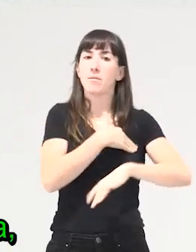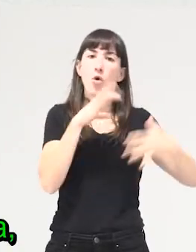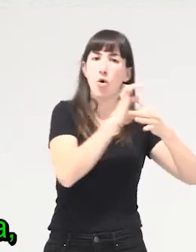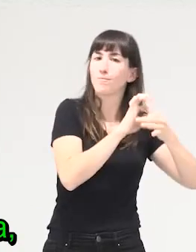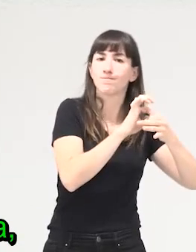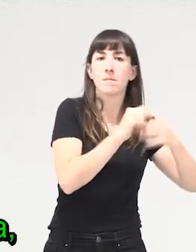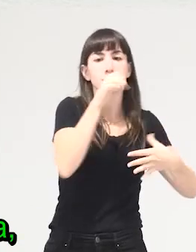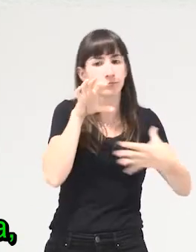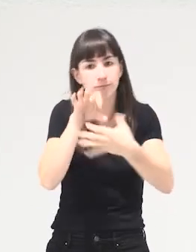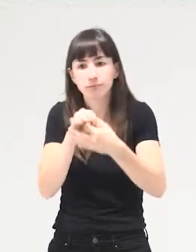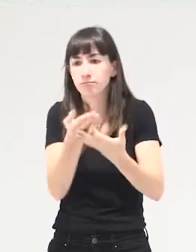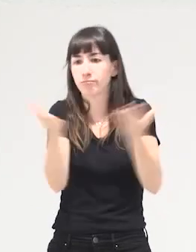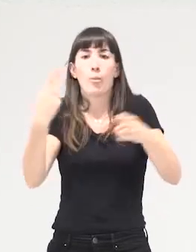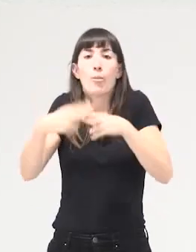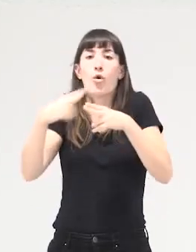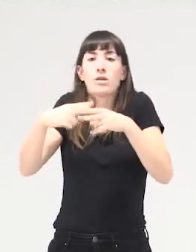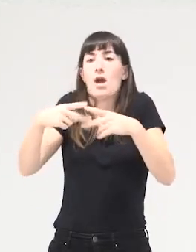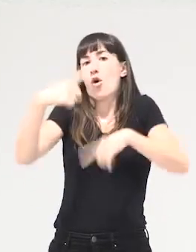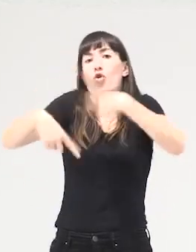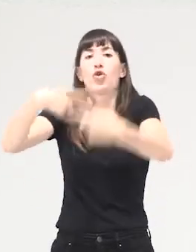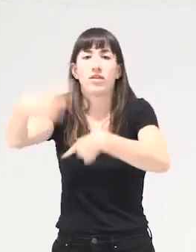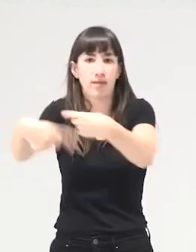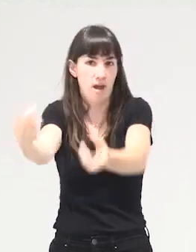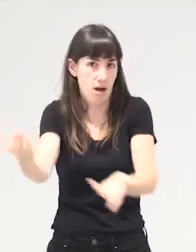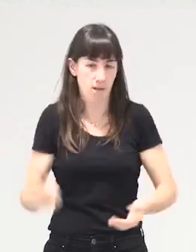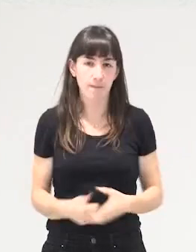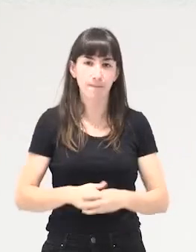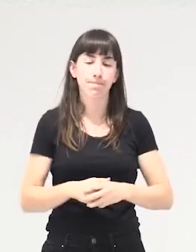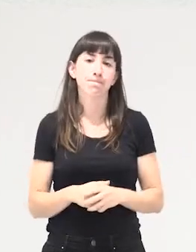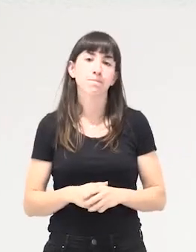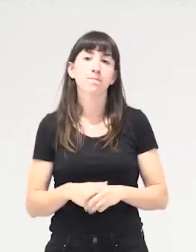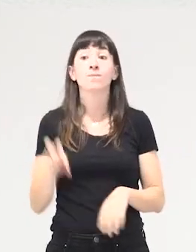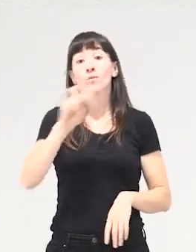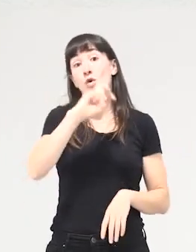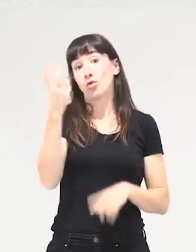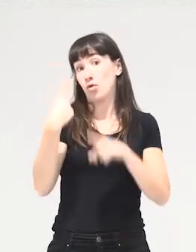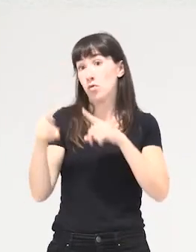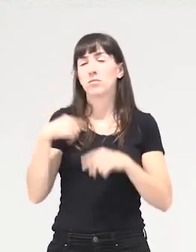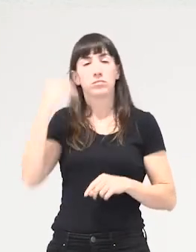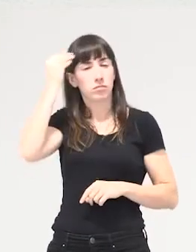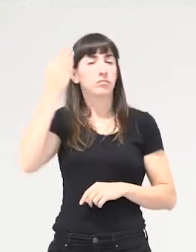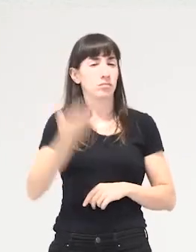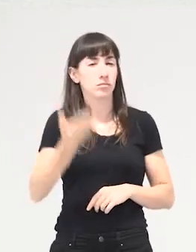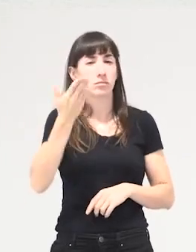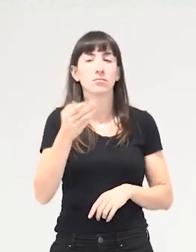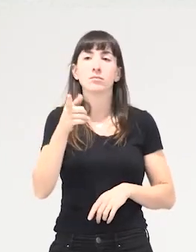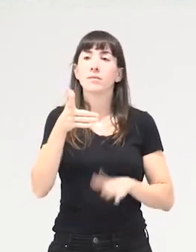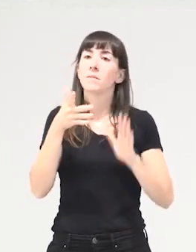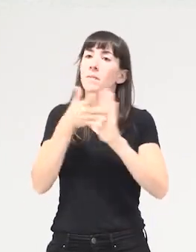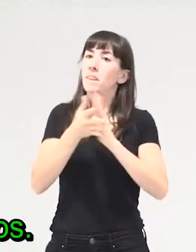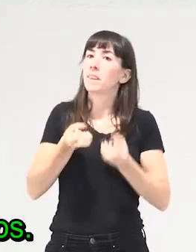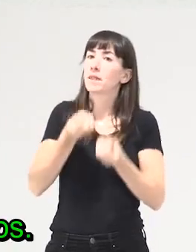a la construcción de política cotidiana, por decirlo de alguna manera. Y el otro elemento que yo creo que es característico es que tiene un discurso